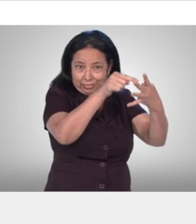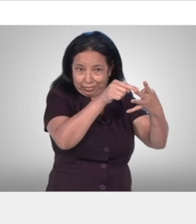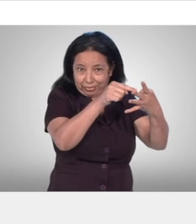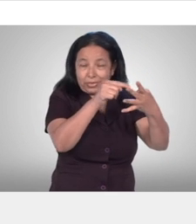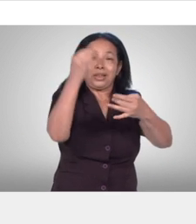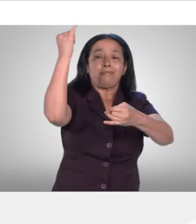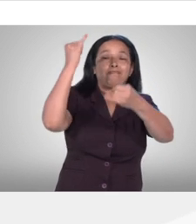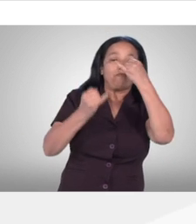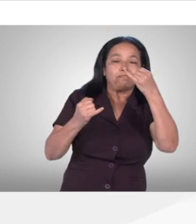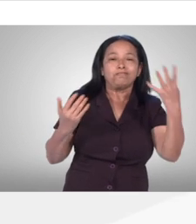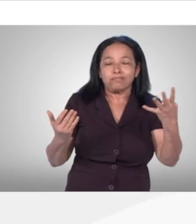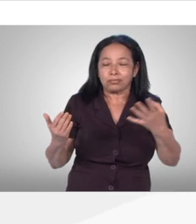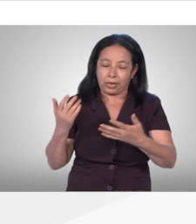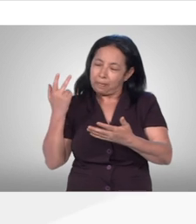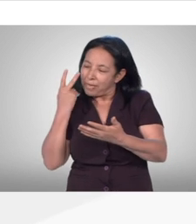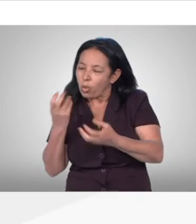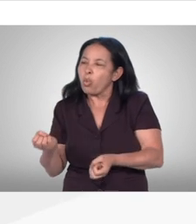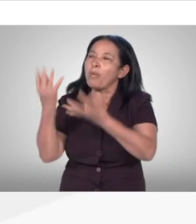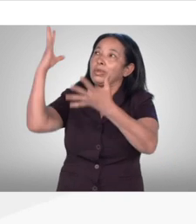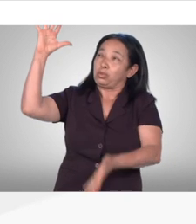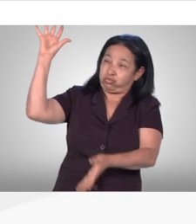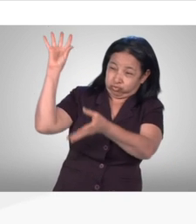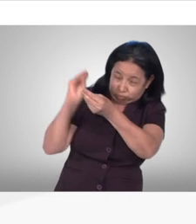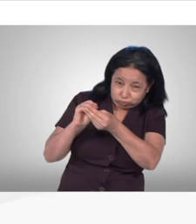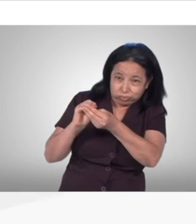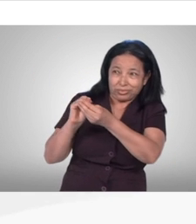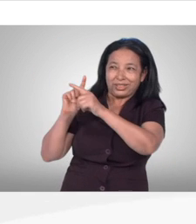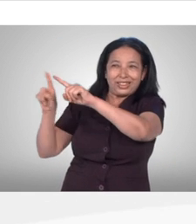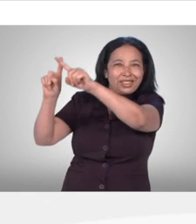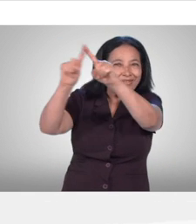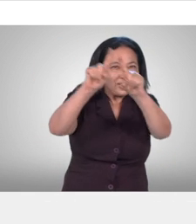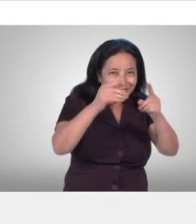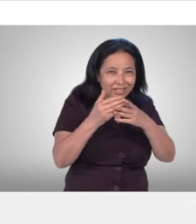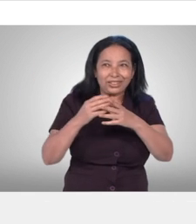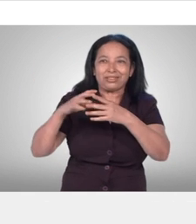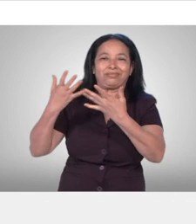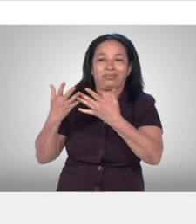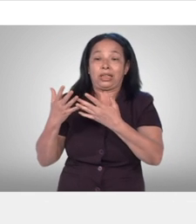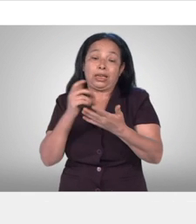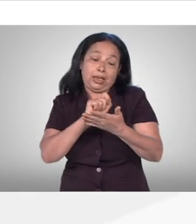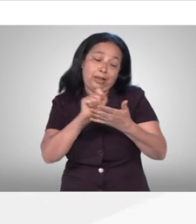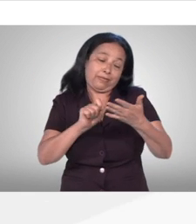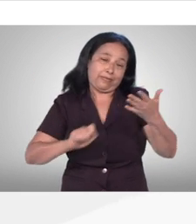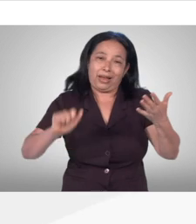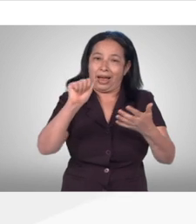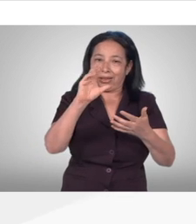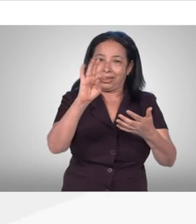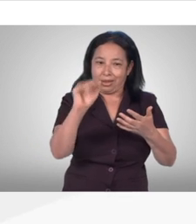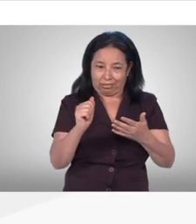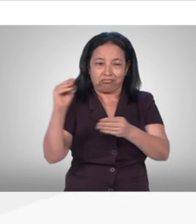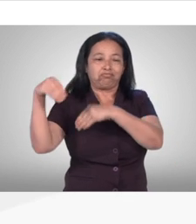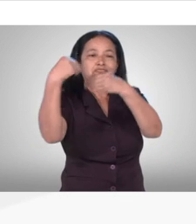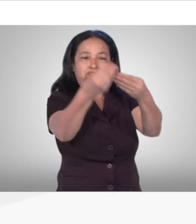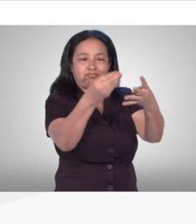su original a la Junta Electoral Nacional. Y por último, realiza el escrutinio de los resultados de todas las unidades académicas levantando